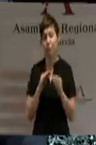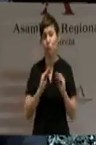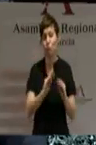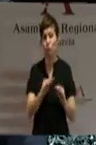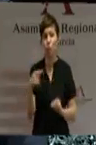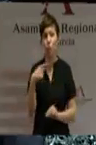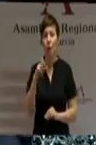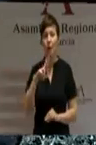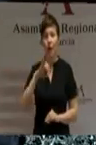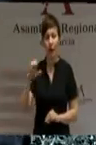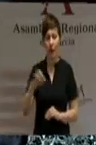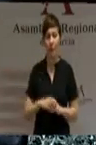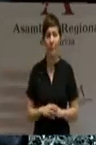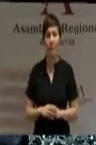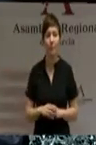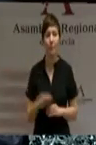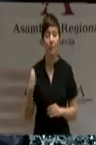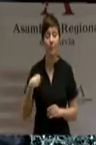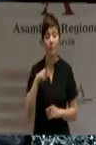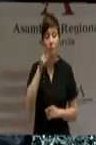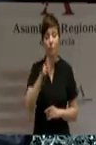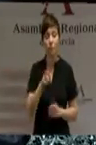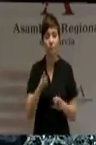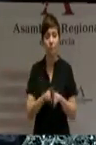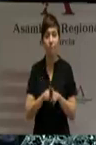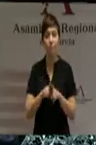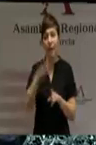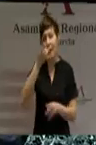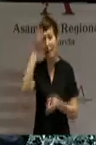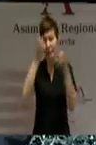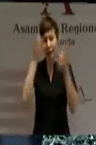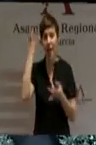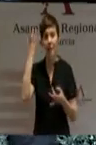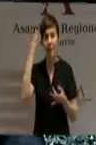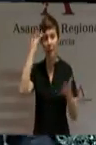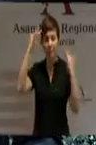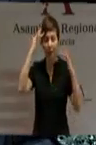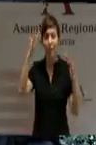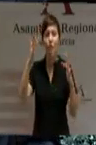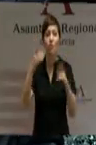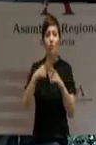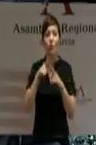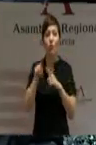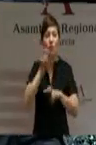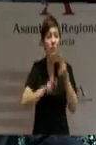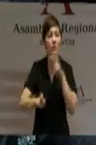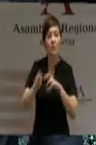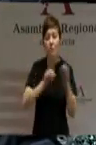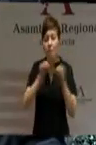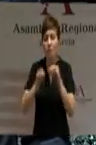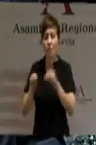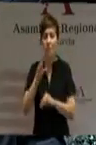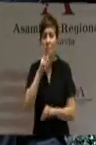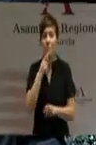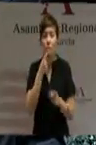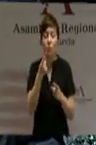unas políticas que van a necesitar más ideas y más imaginación, porque será necesario hacer más con